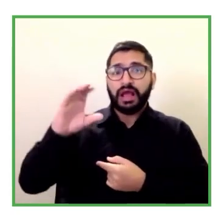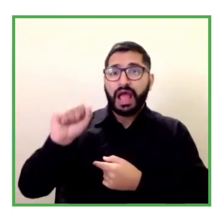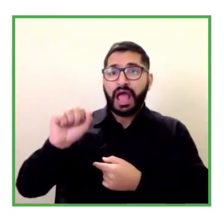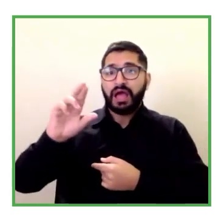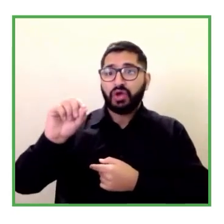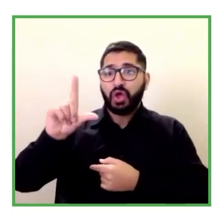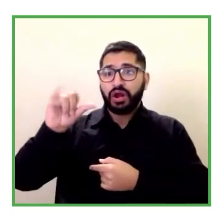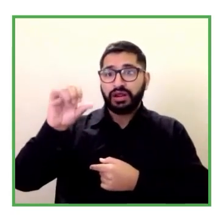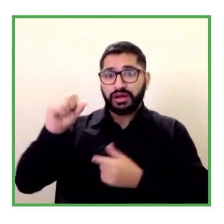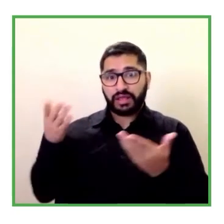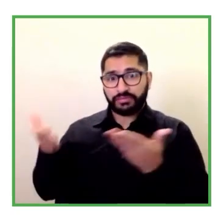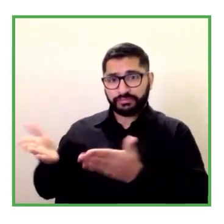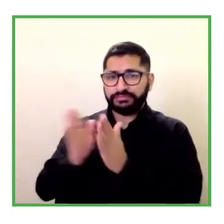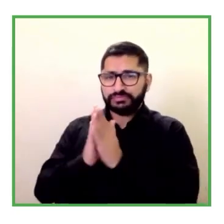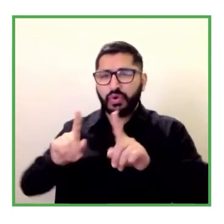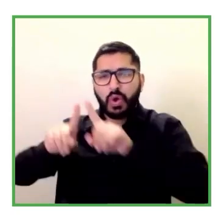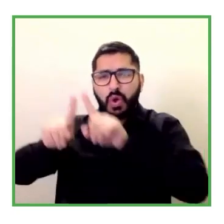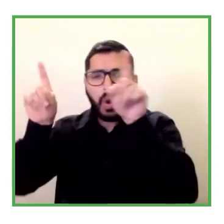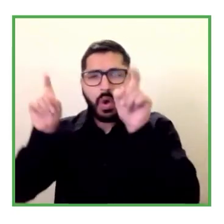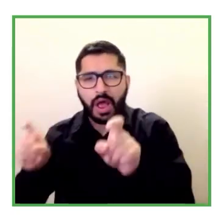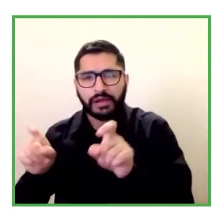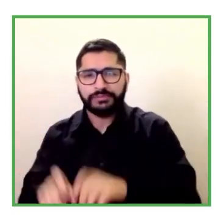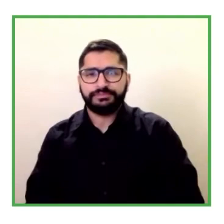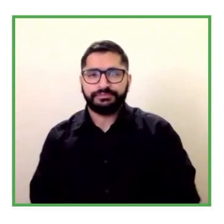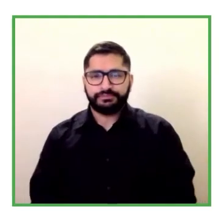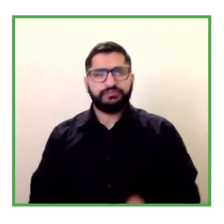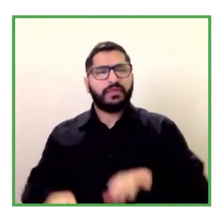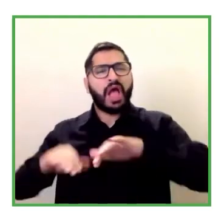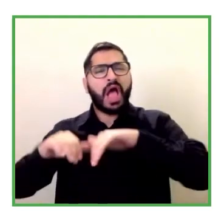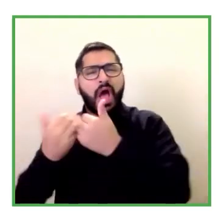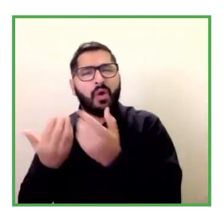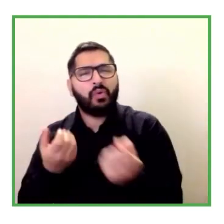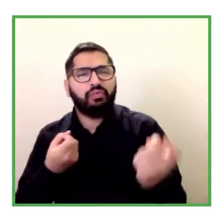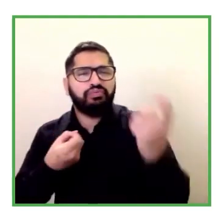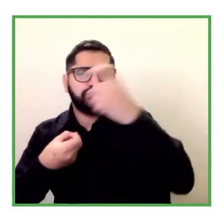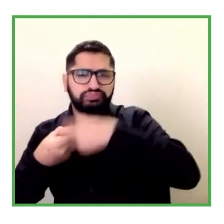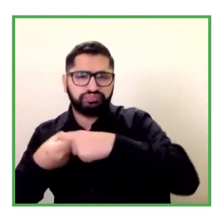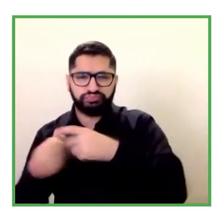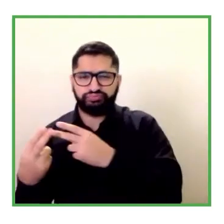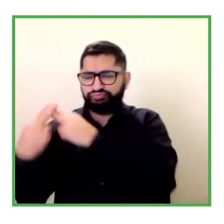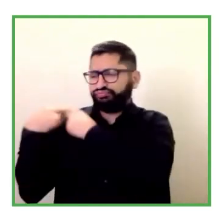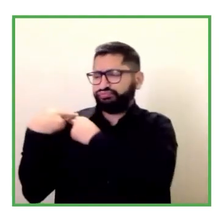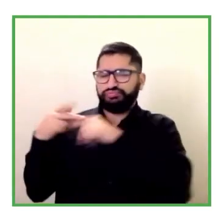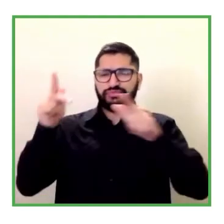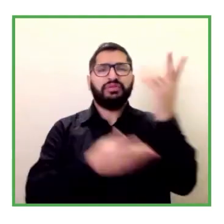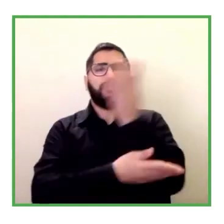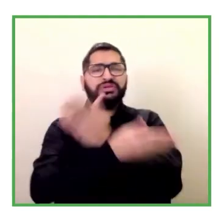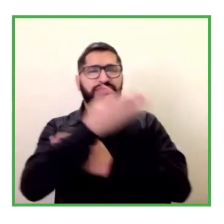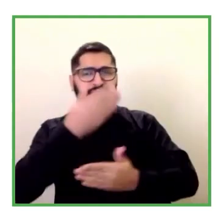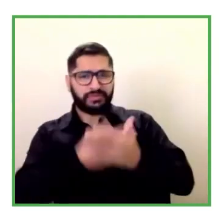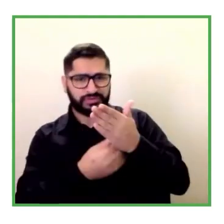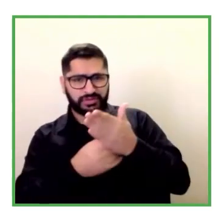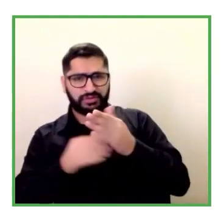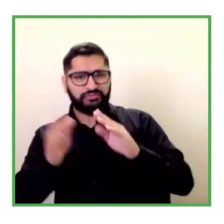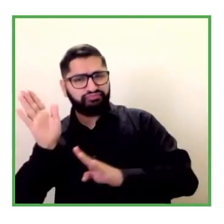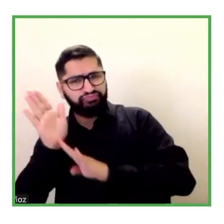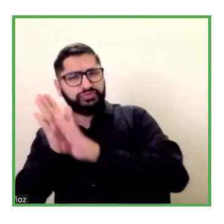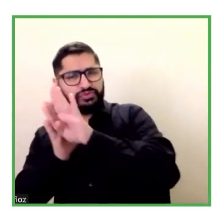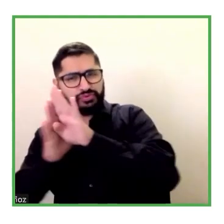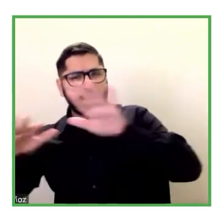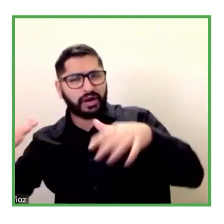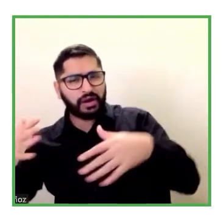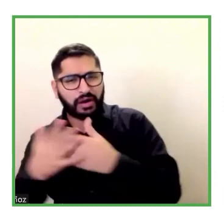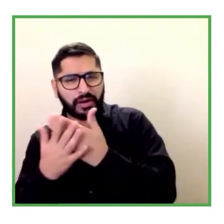personas con discapacidad en el desarrollo de la red? ¿Cómo te parece que se podría mejorar la relación entre la sociedad civil y el sector